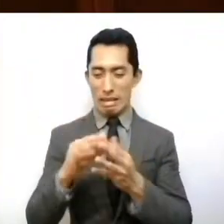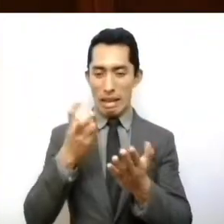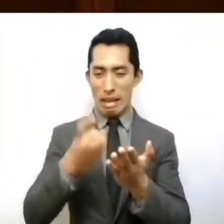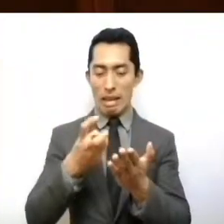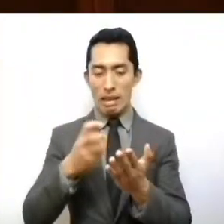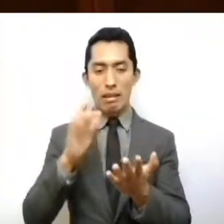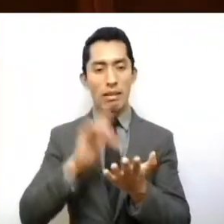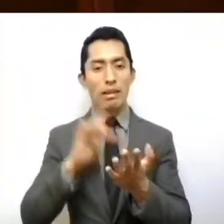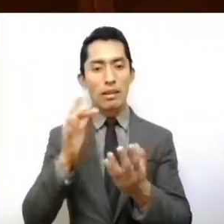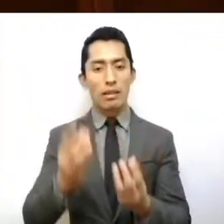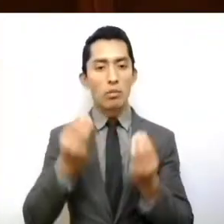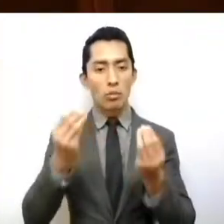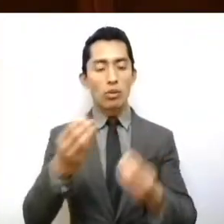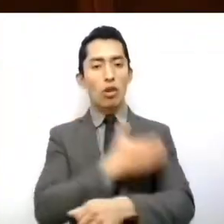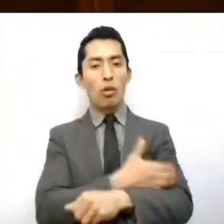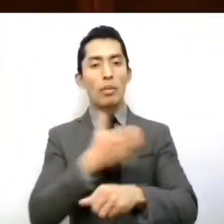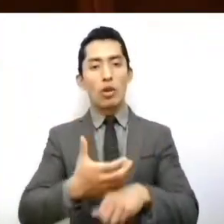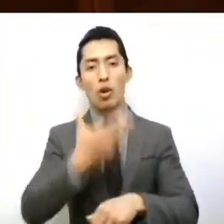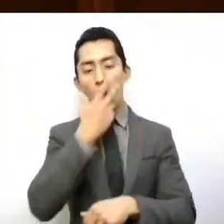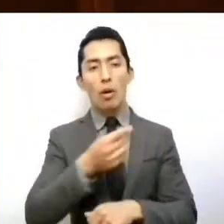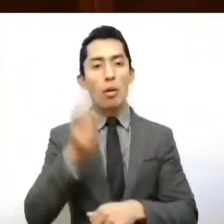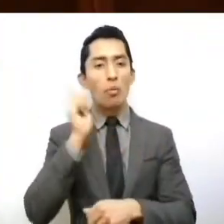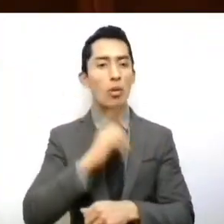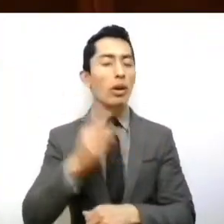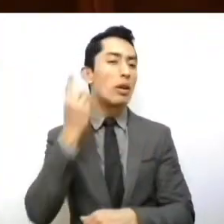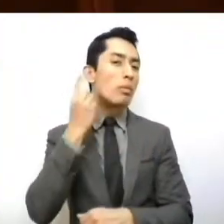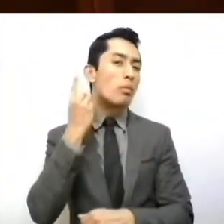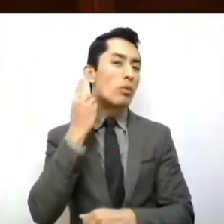Muchísimas gracias, compañeras y compañeros diputados.